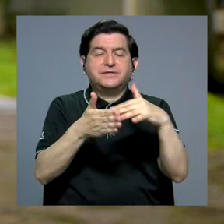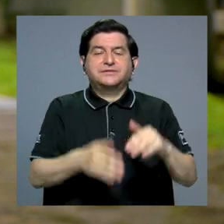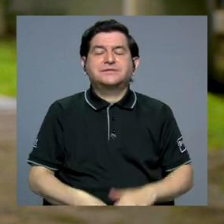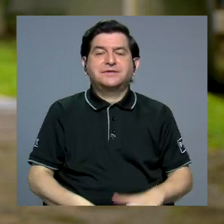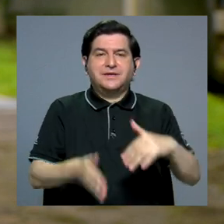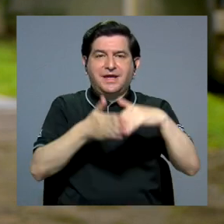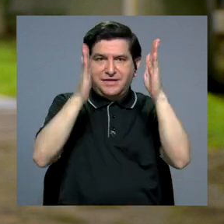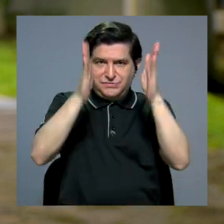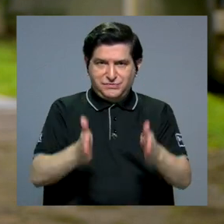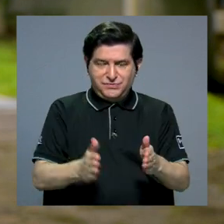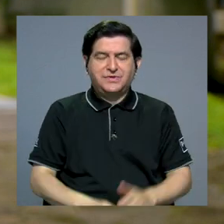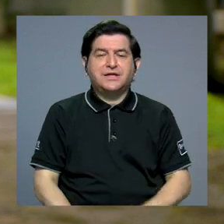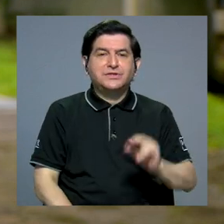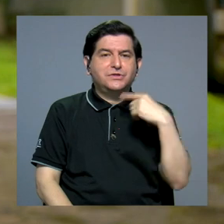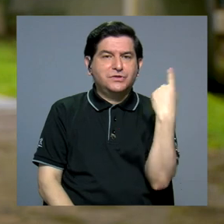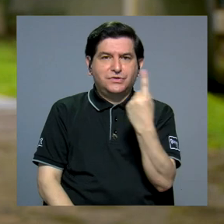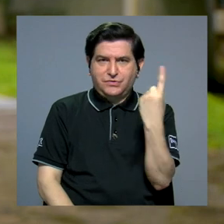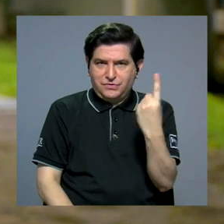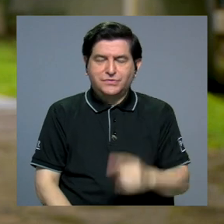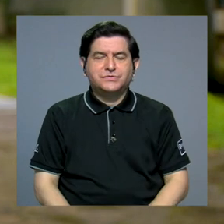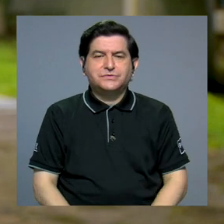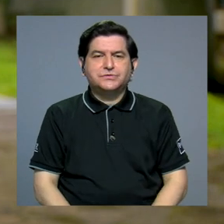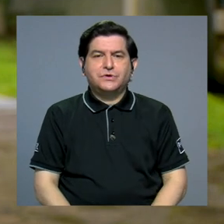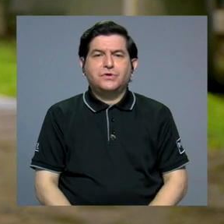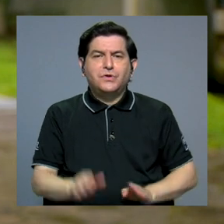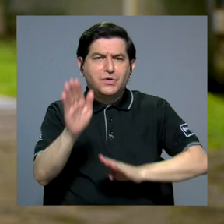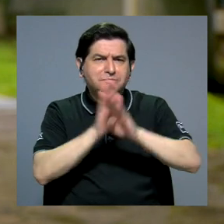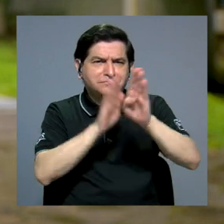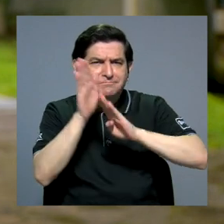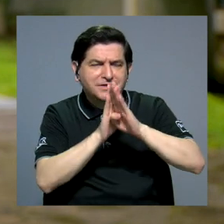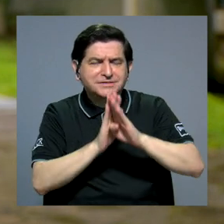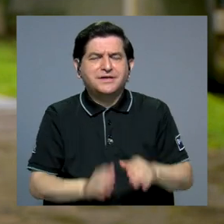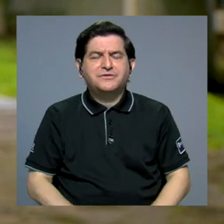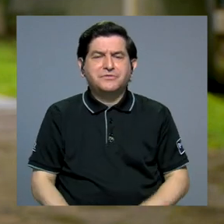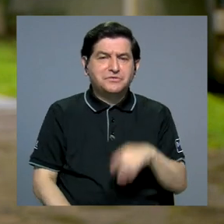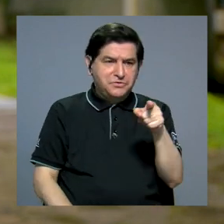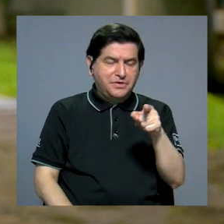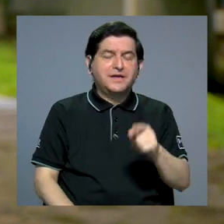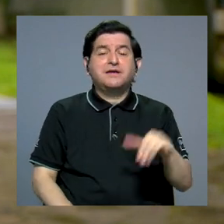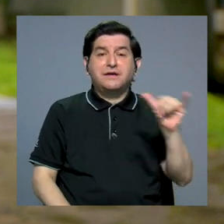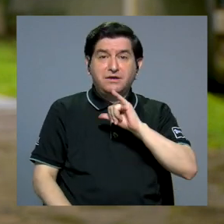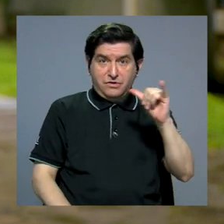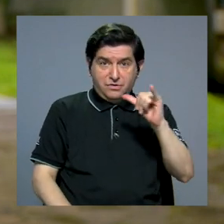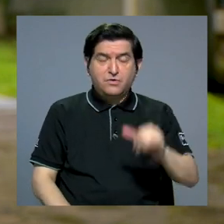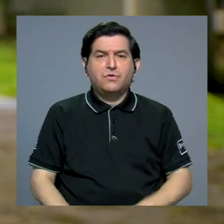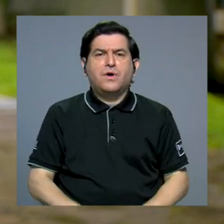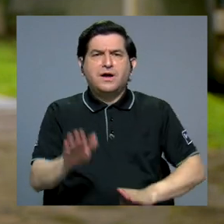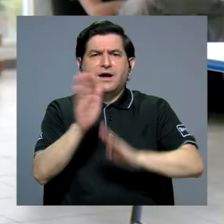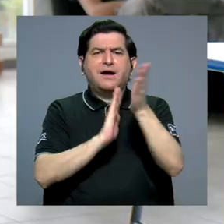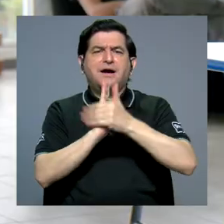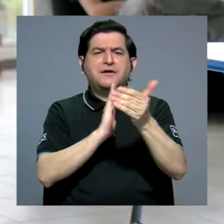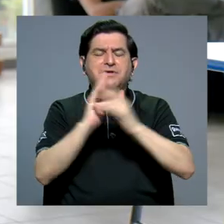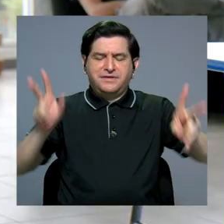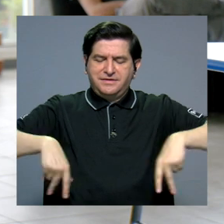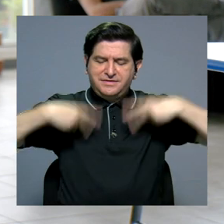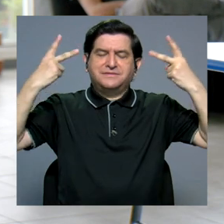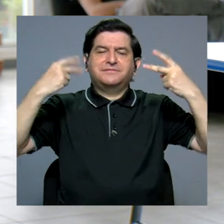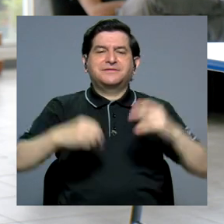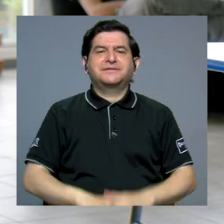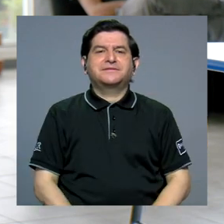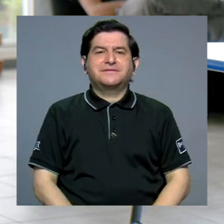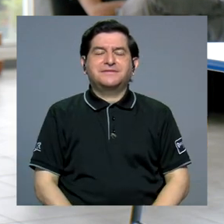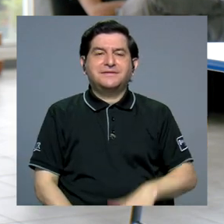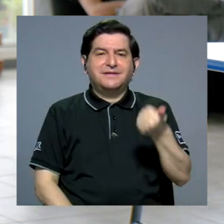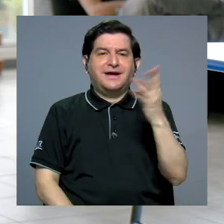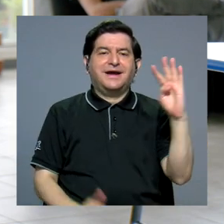persona estudiante, porque le brinde lo solo la posibilidad de desarrollarse en esa parte, sino también la posibilidad de desarrollar habilidades para la